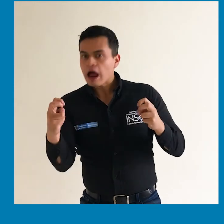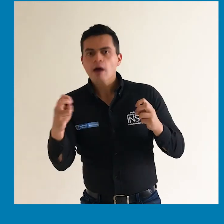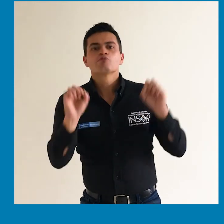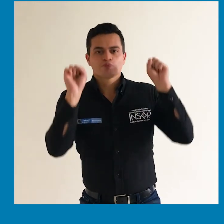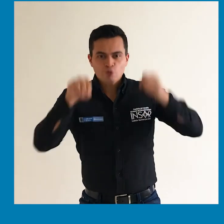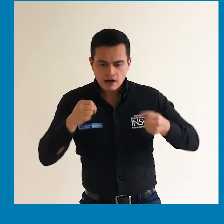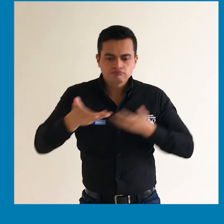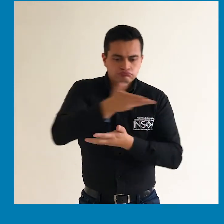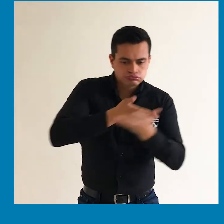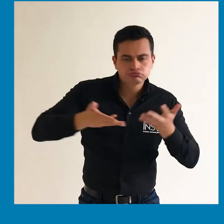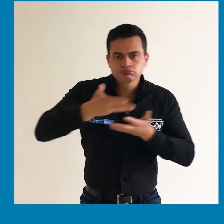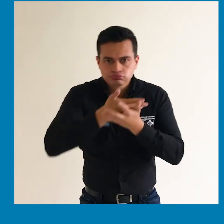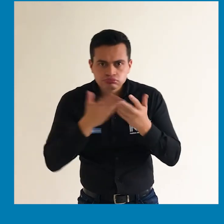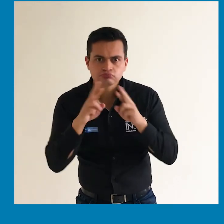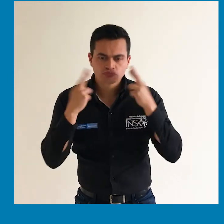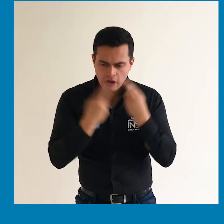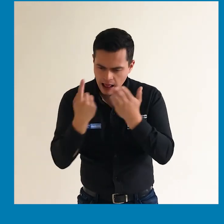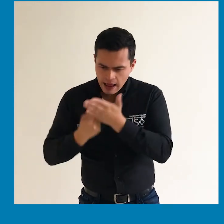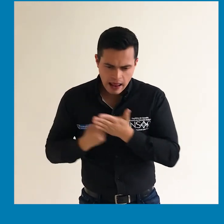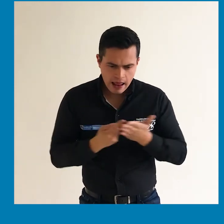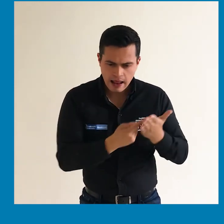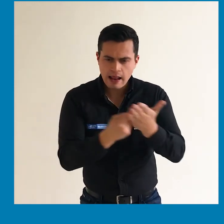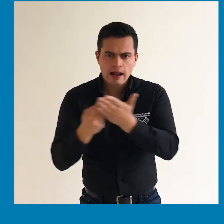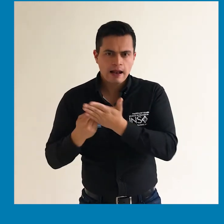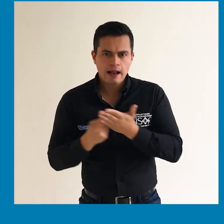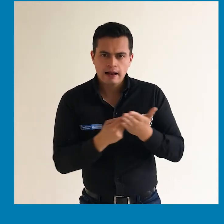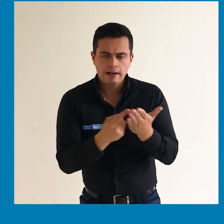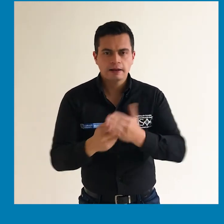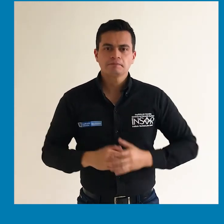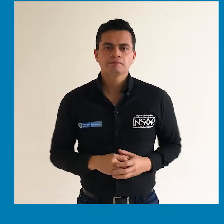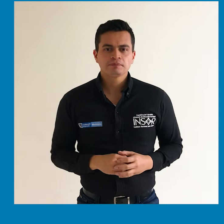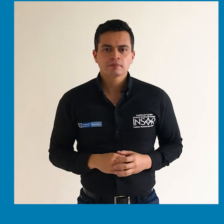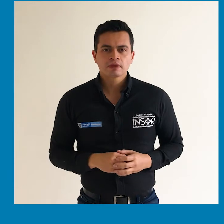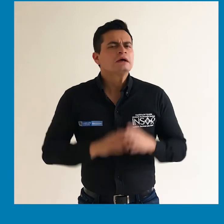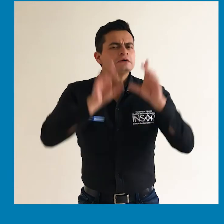Las decisiones se tomarán con la mayoría de los votos de los asistentes